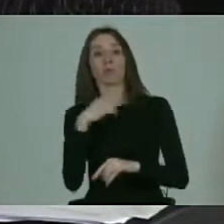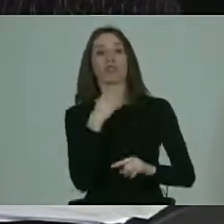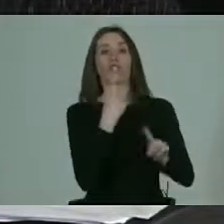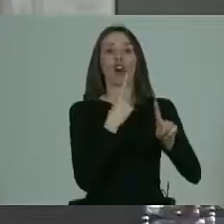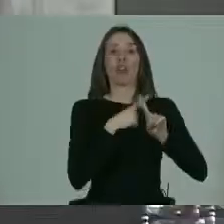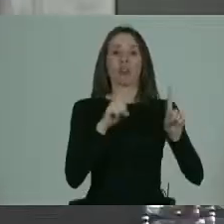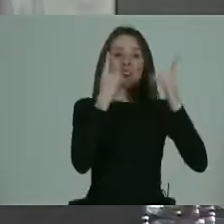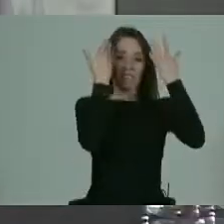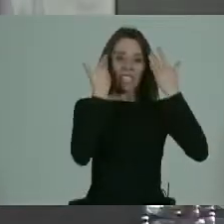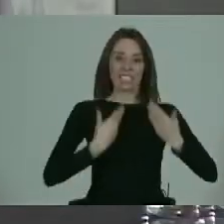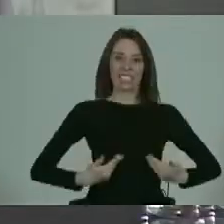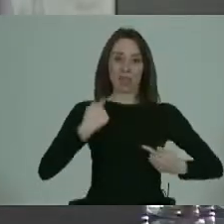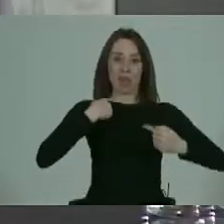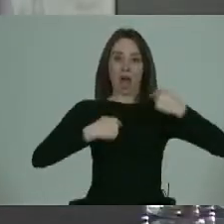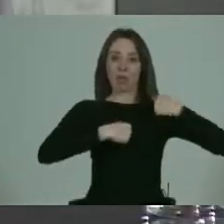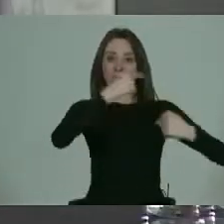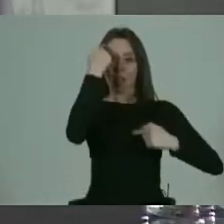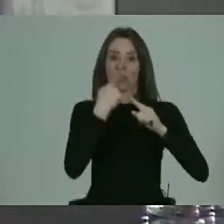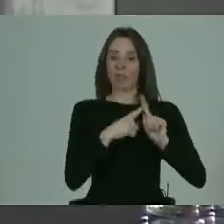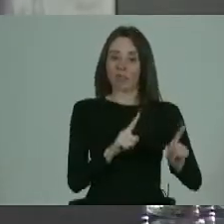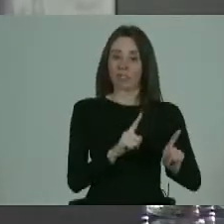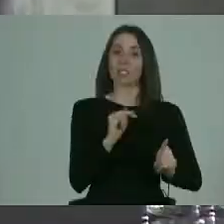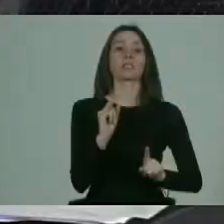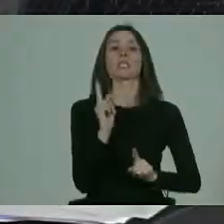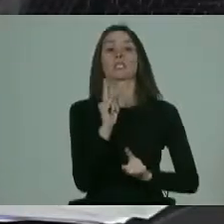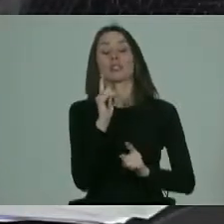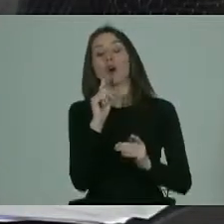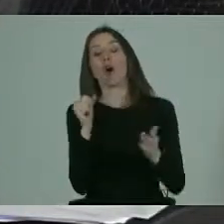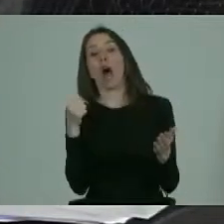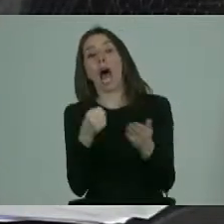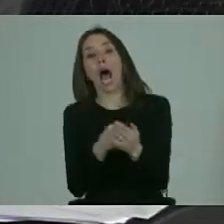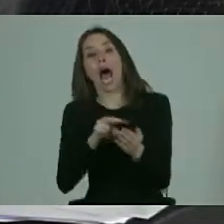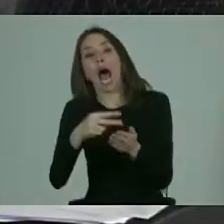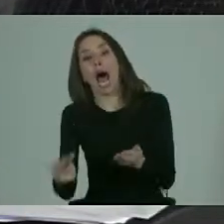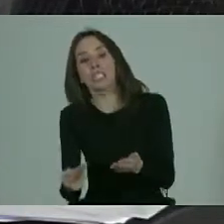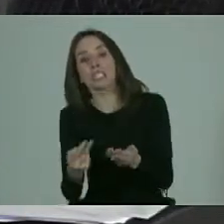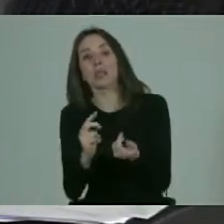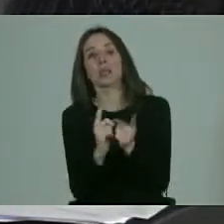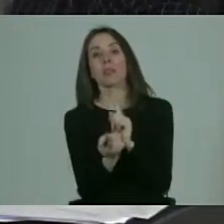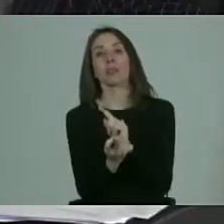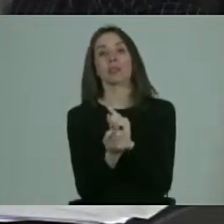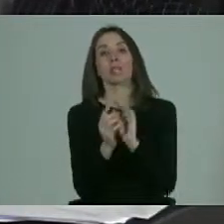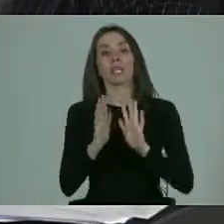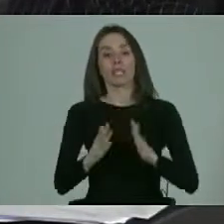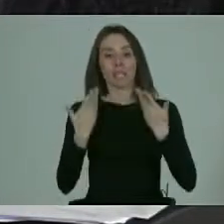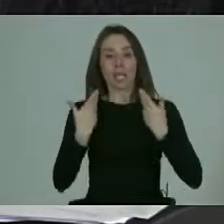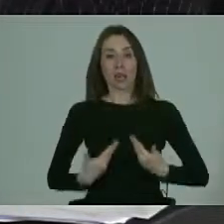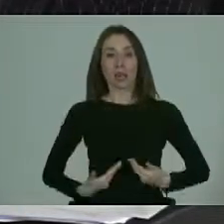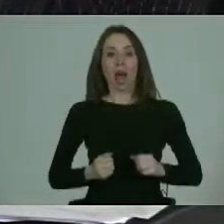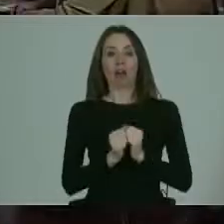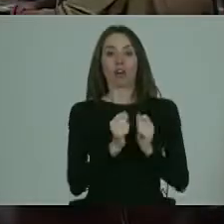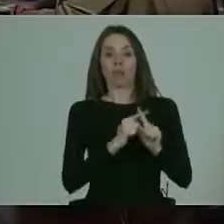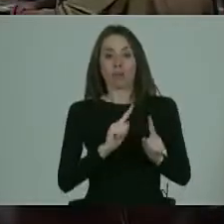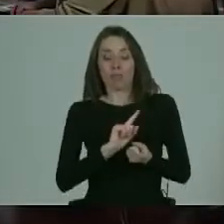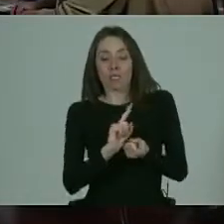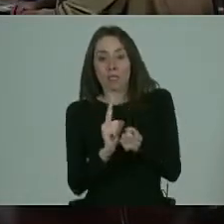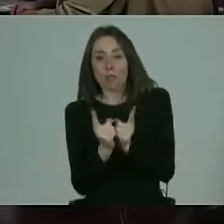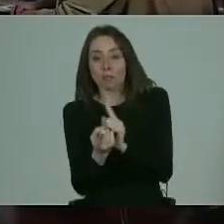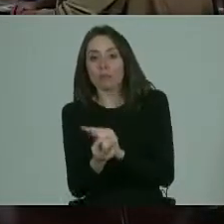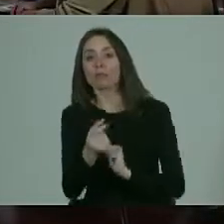Si es que no naces con una diversidad, si es que no tienes un accidente y quedas con alguna diversidad, vas a llegar a viejo